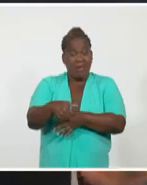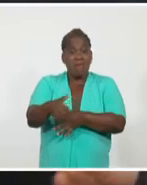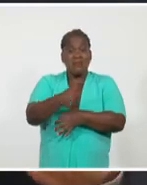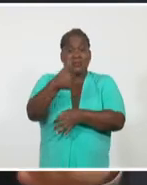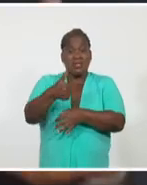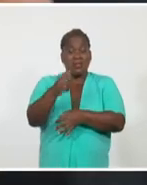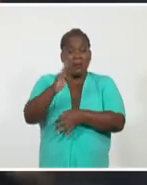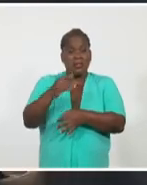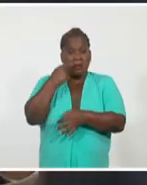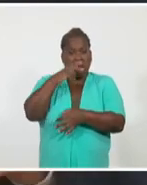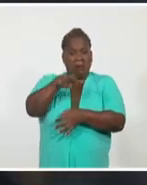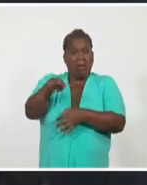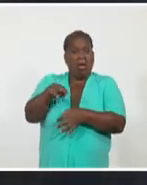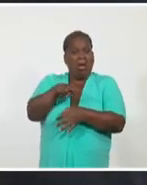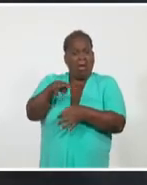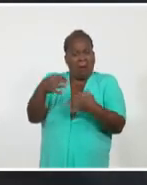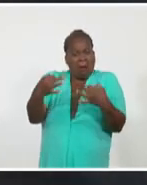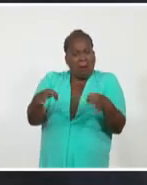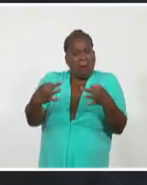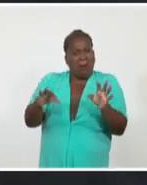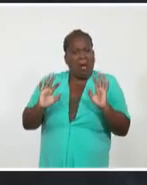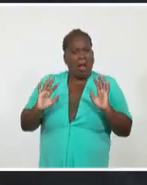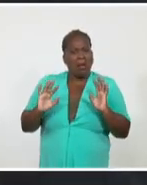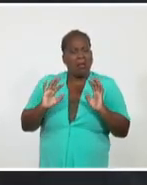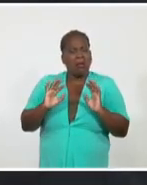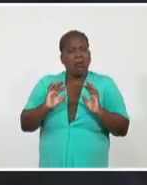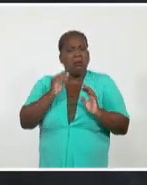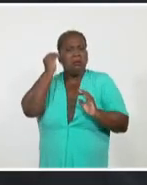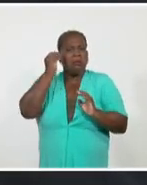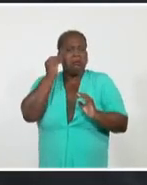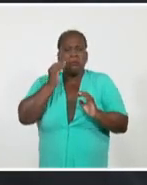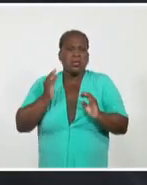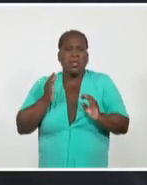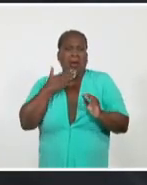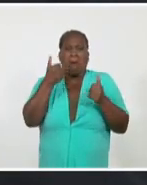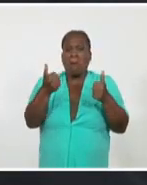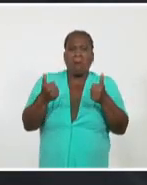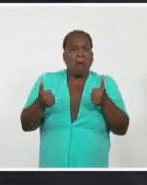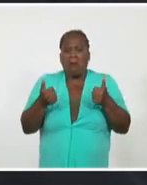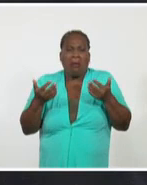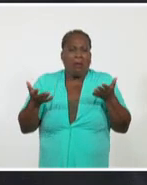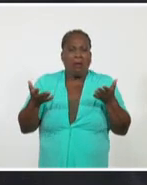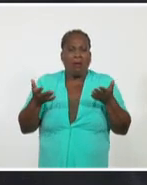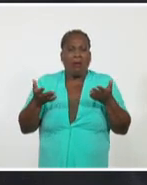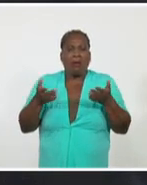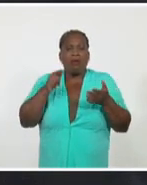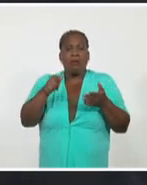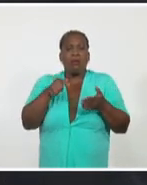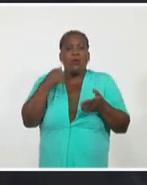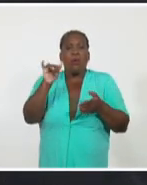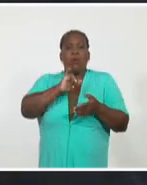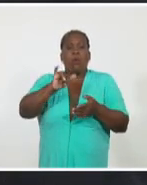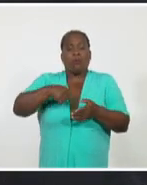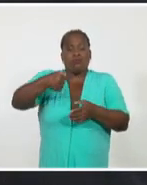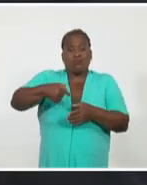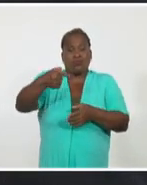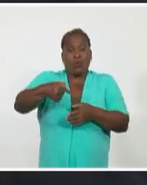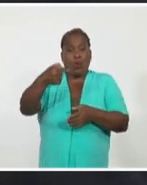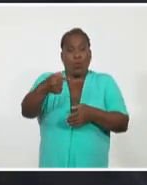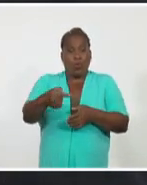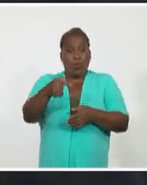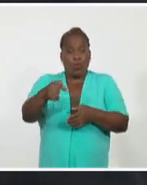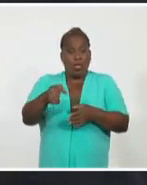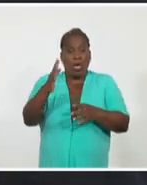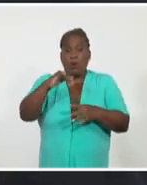normal a fuerza de minimizar el desastre sanitario e incitar cotidianamente a transgredir las